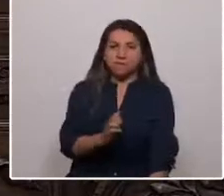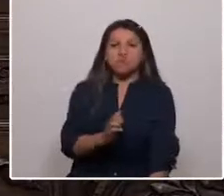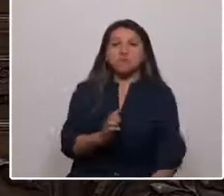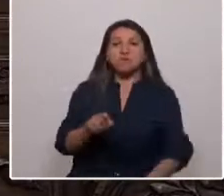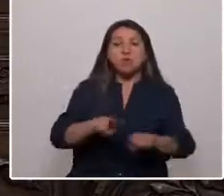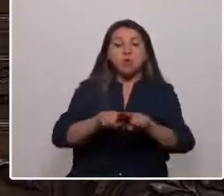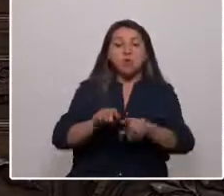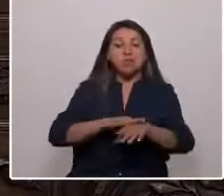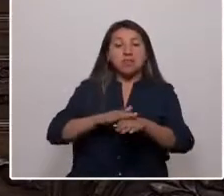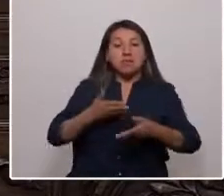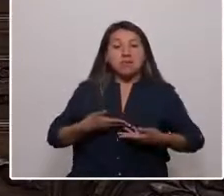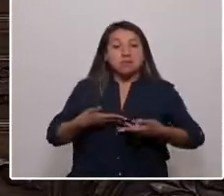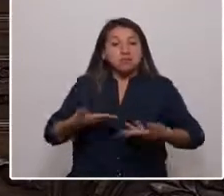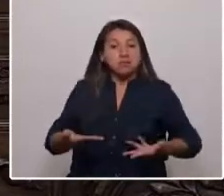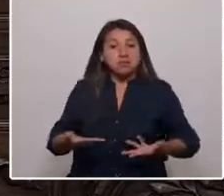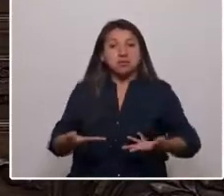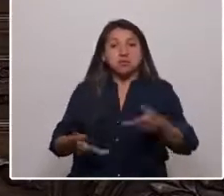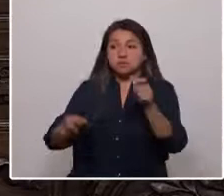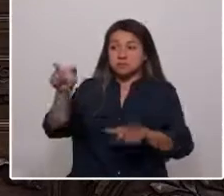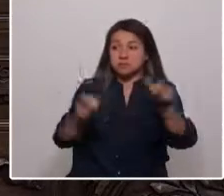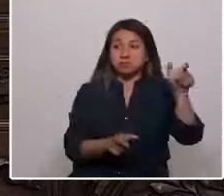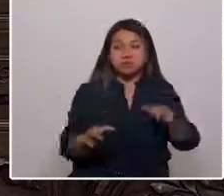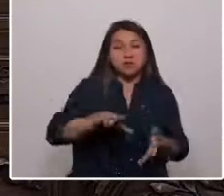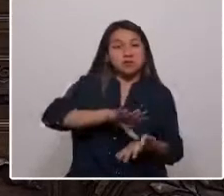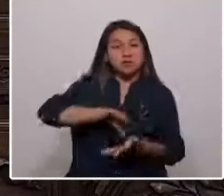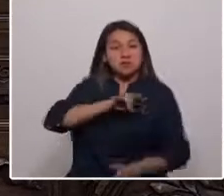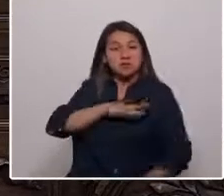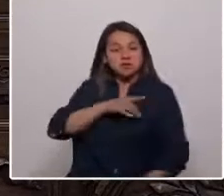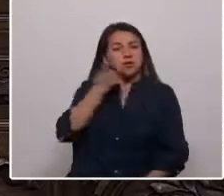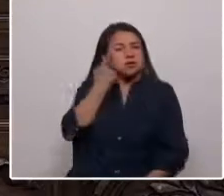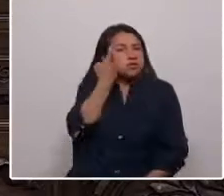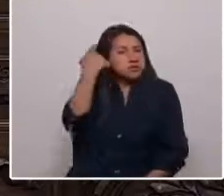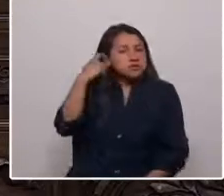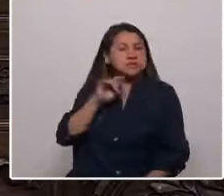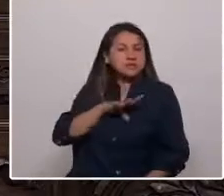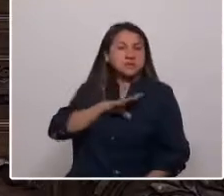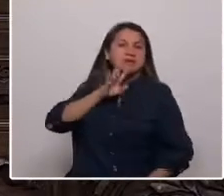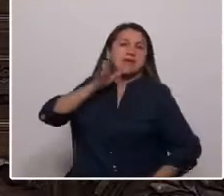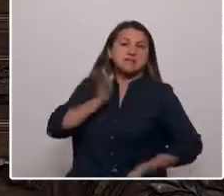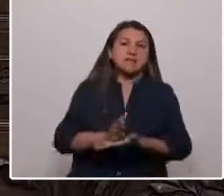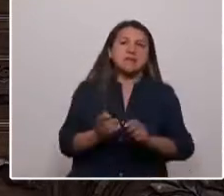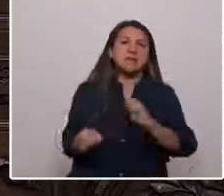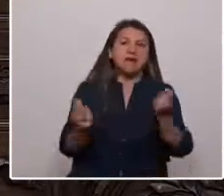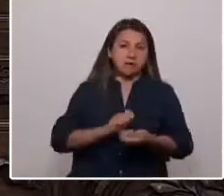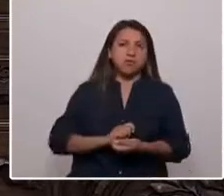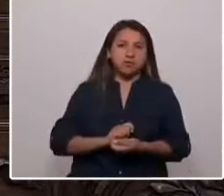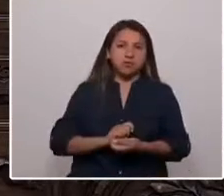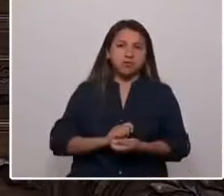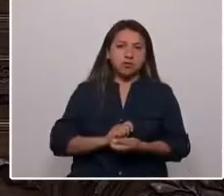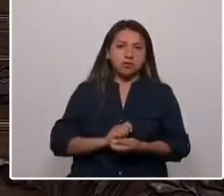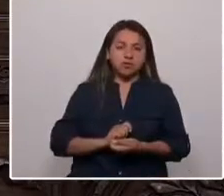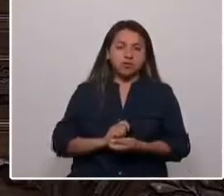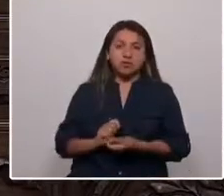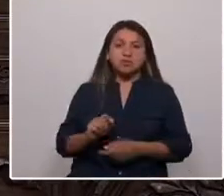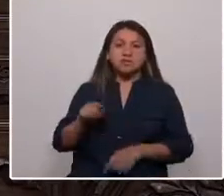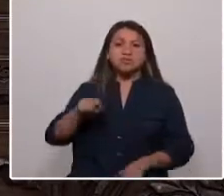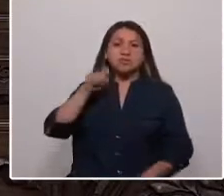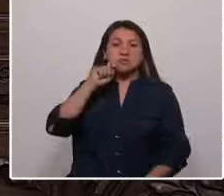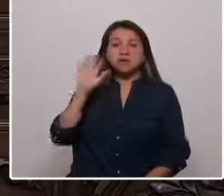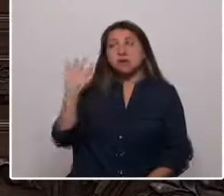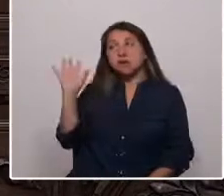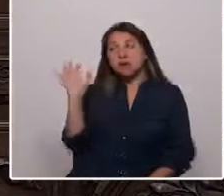disposición republicana, consciente de que Chile exige cambios. Esto no es ingenuidad,